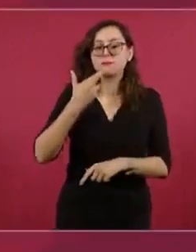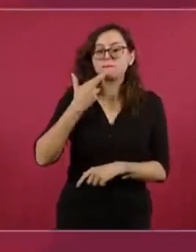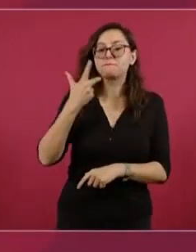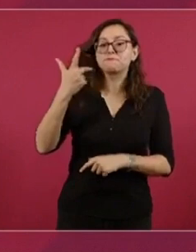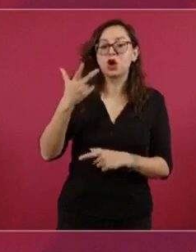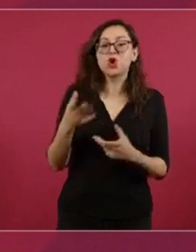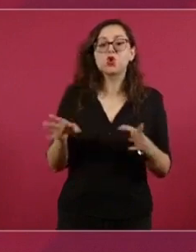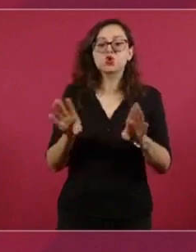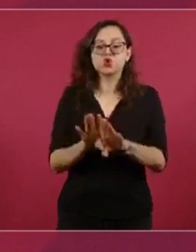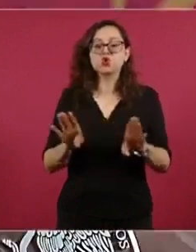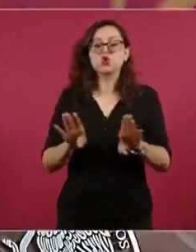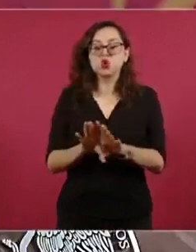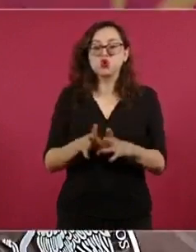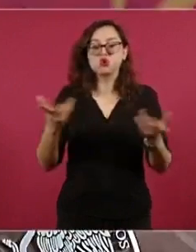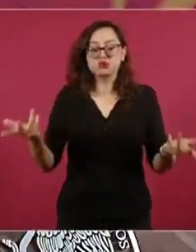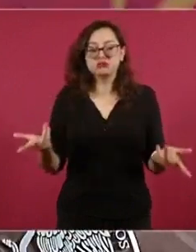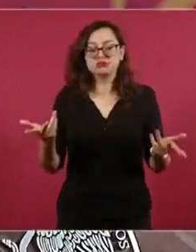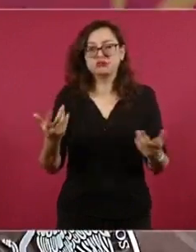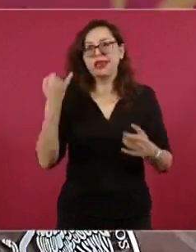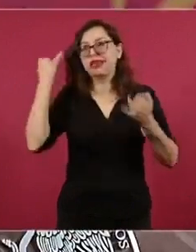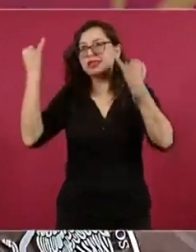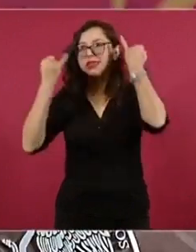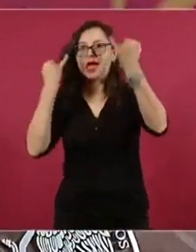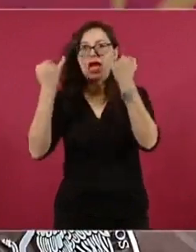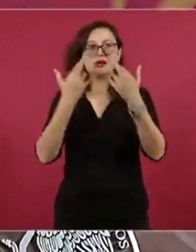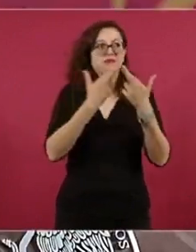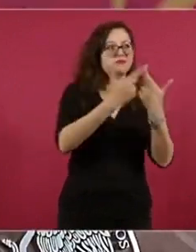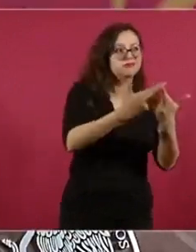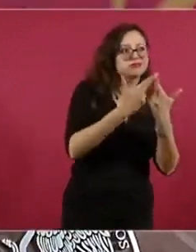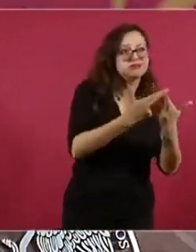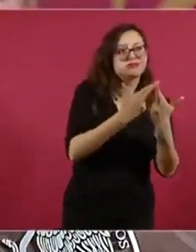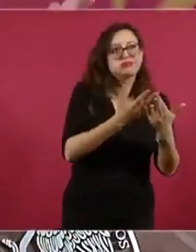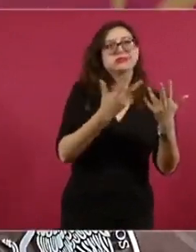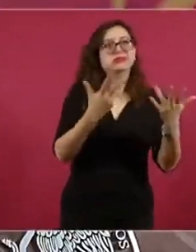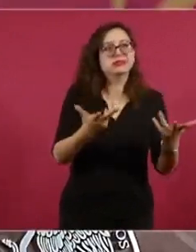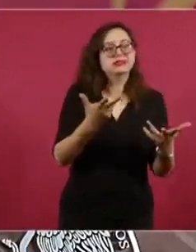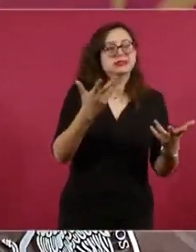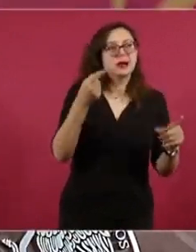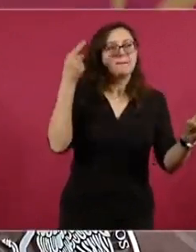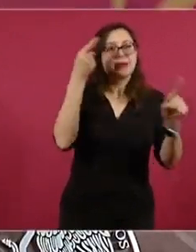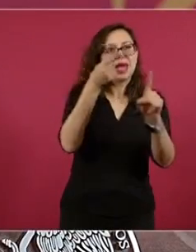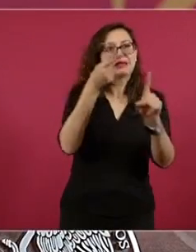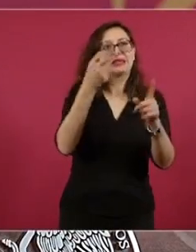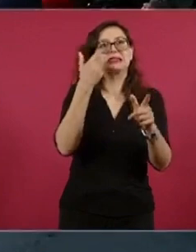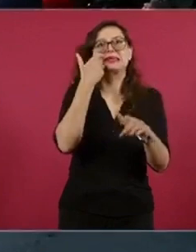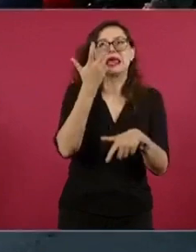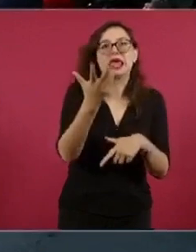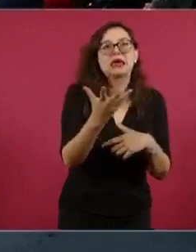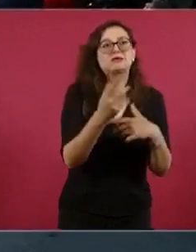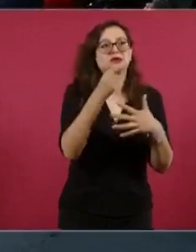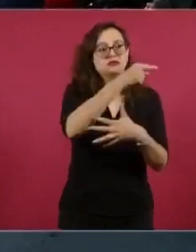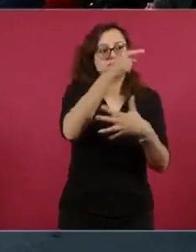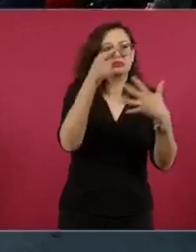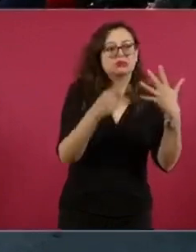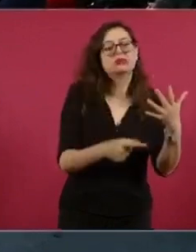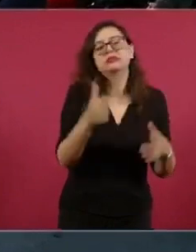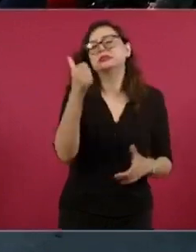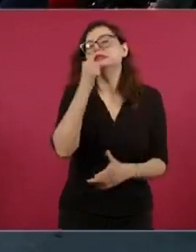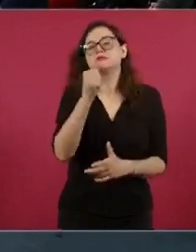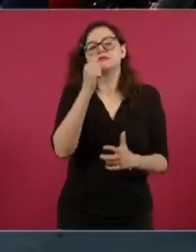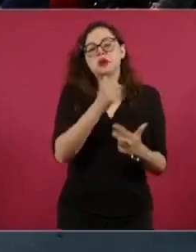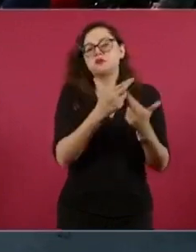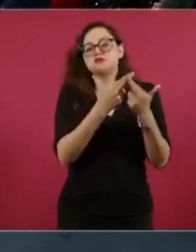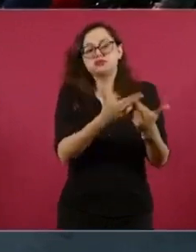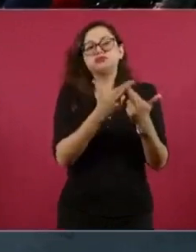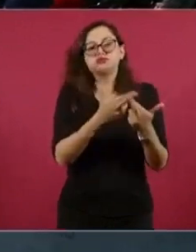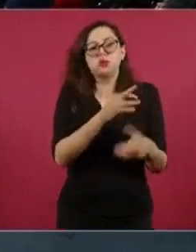hacer por el deporte de México. Ideas sobraban, ilusiones y metas y objetivos siempre estaban presentes en